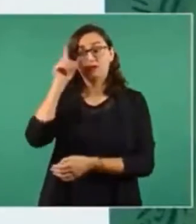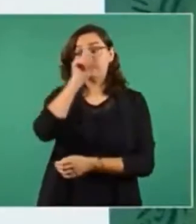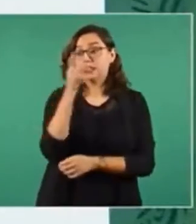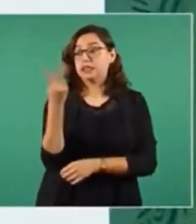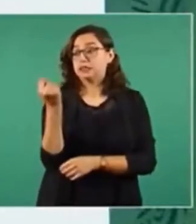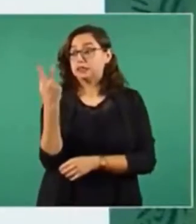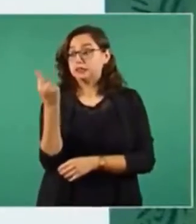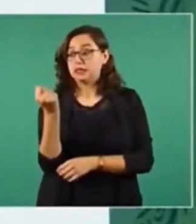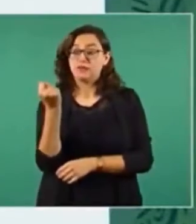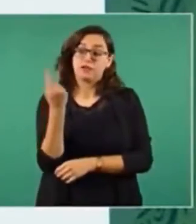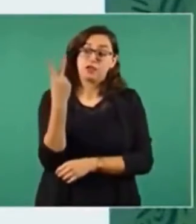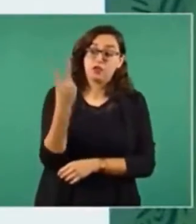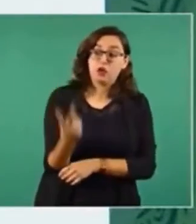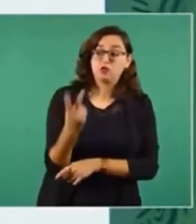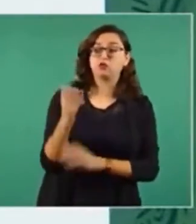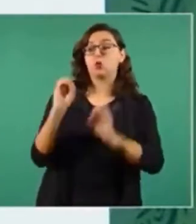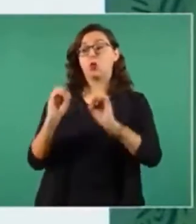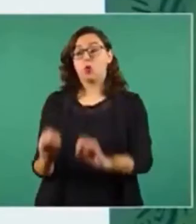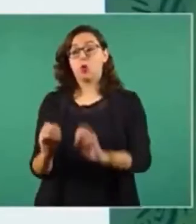este